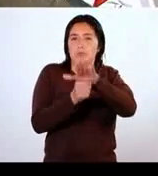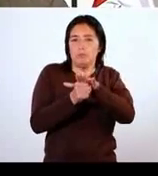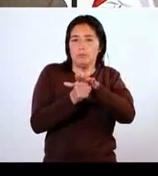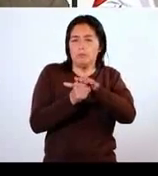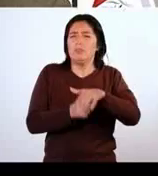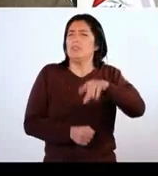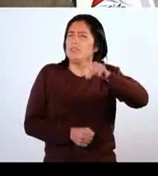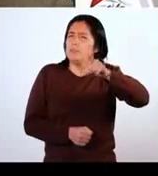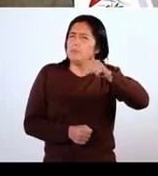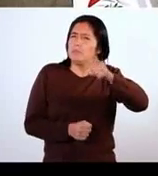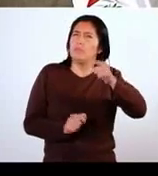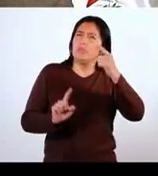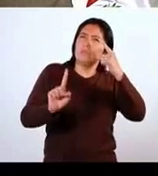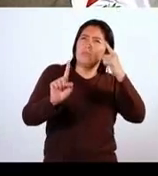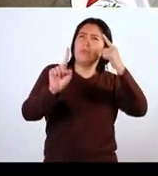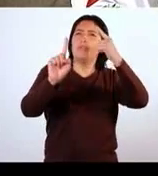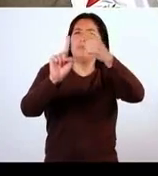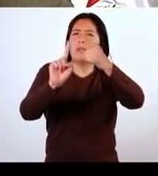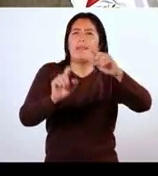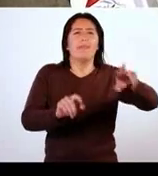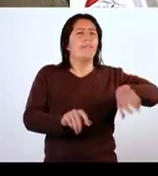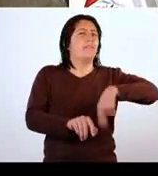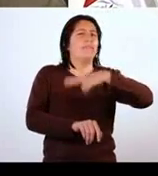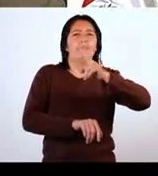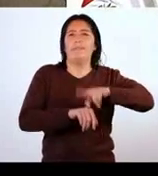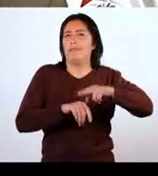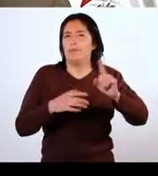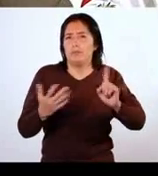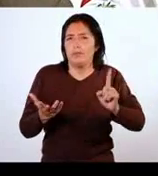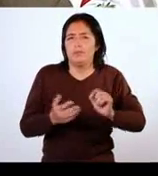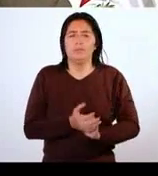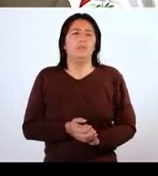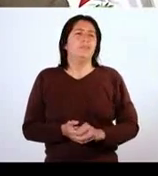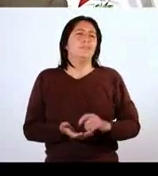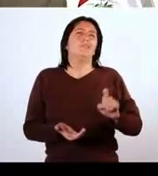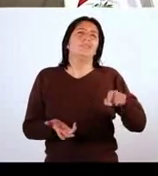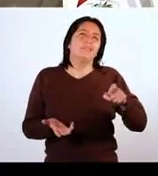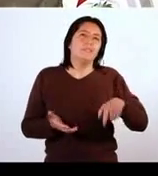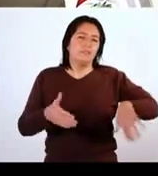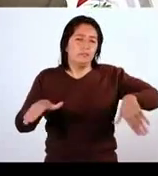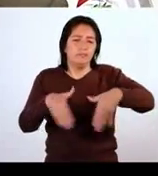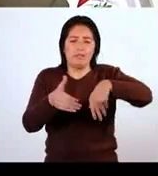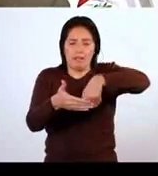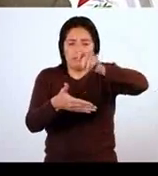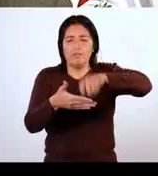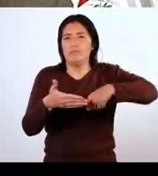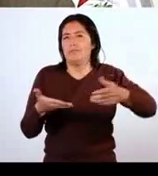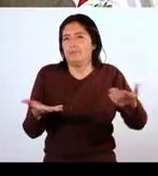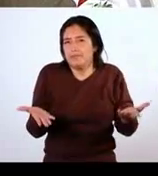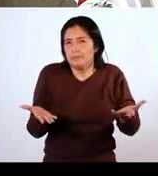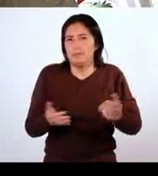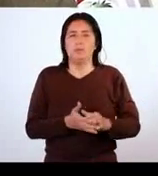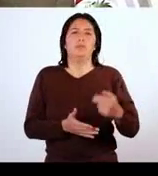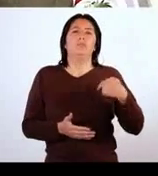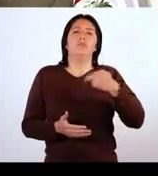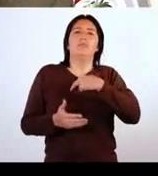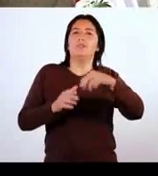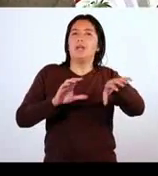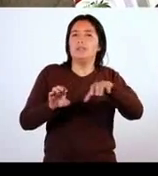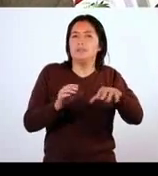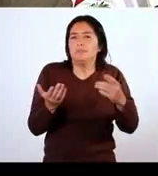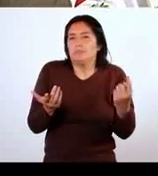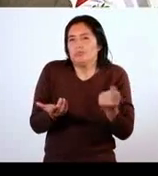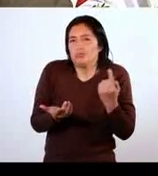debería ser un reto y un compromiso natural, que ni siquiera merezca una firma. Pues lo hacemos para